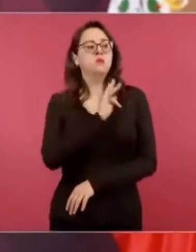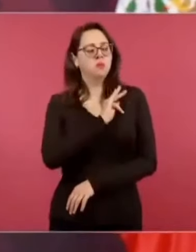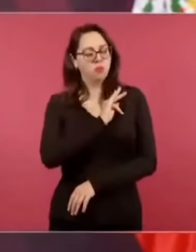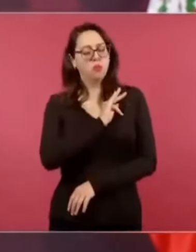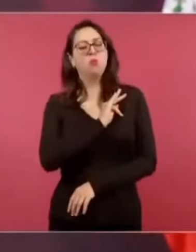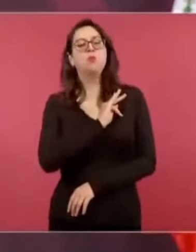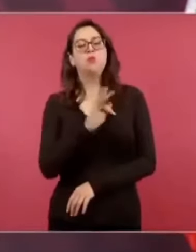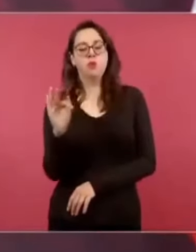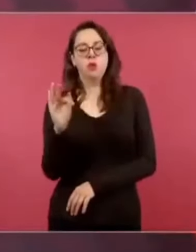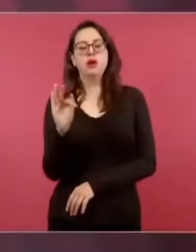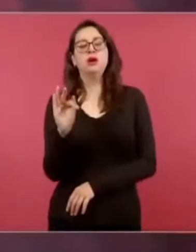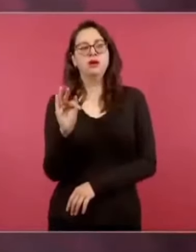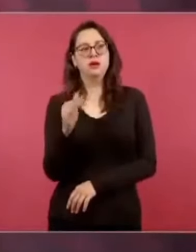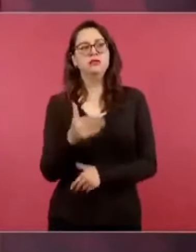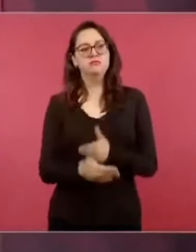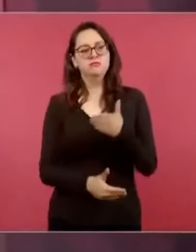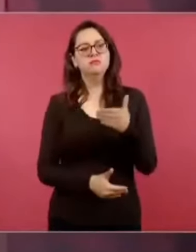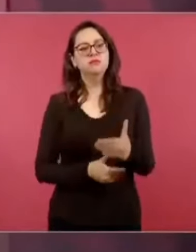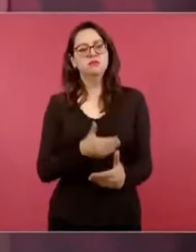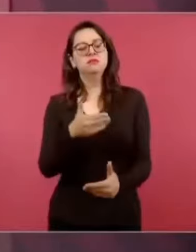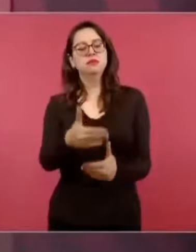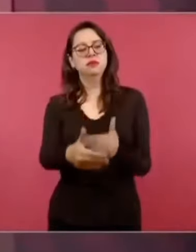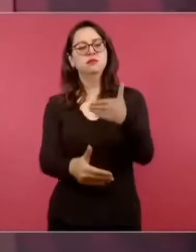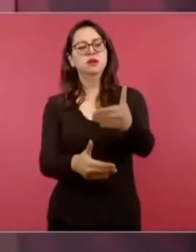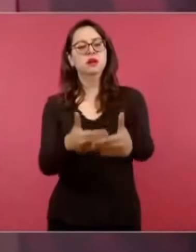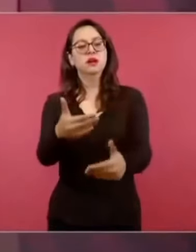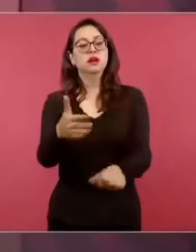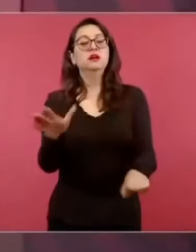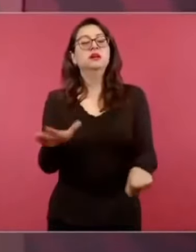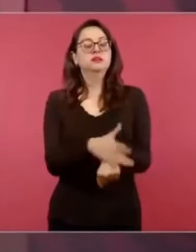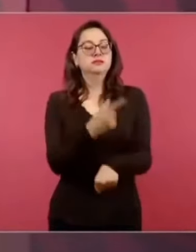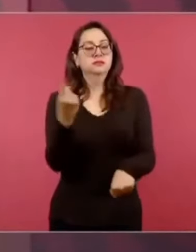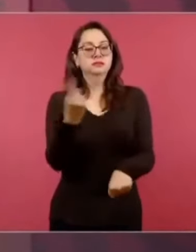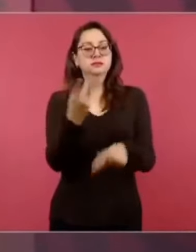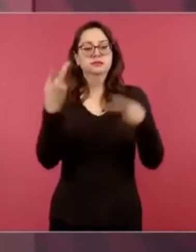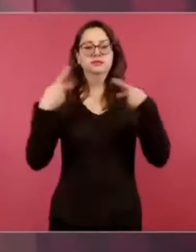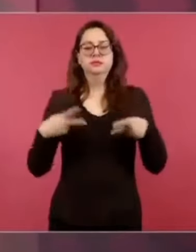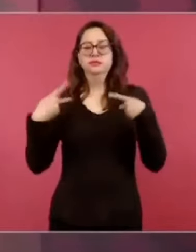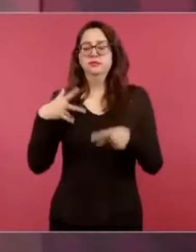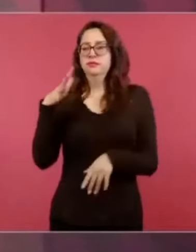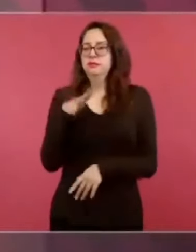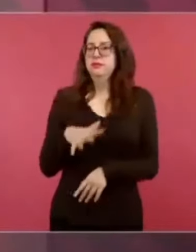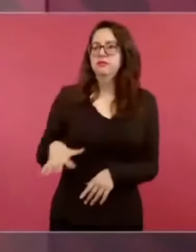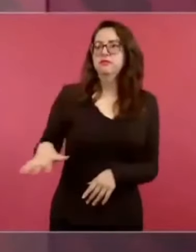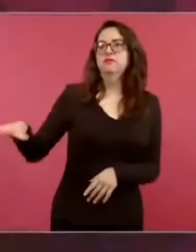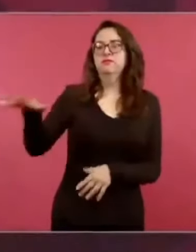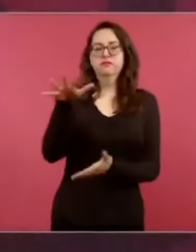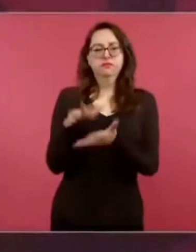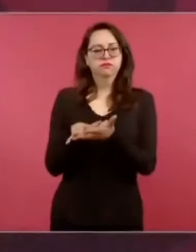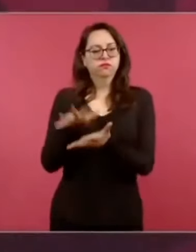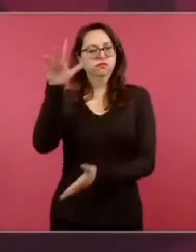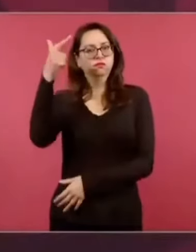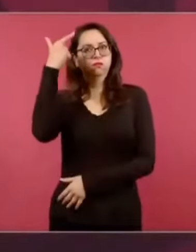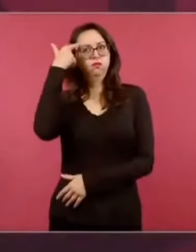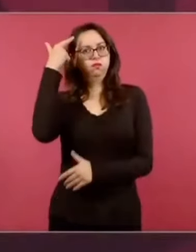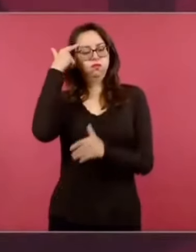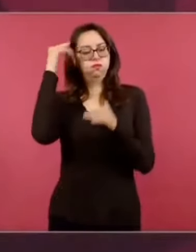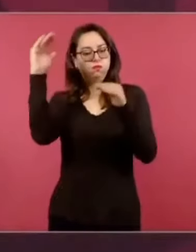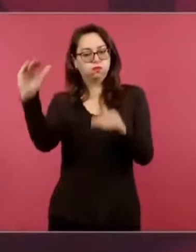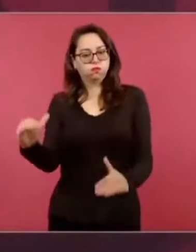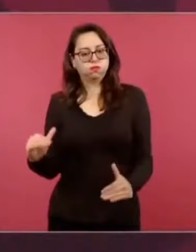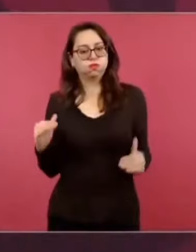tenemos un pueblo muy consciente, muy politizado. Si no,